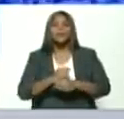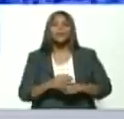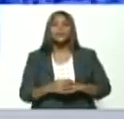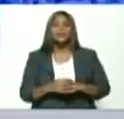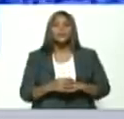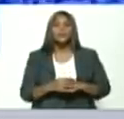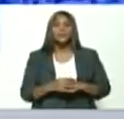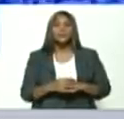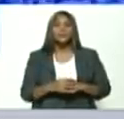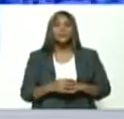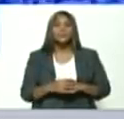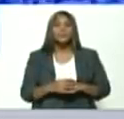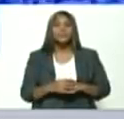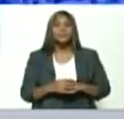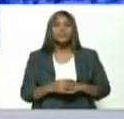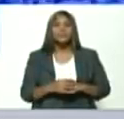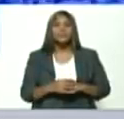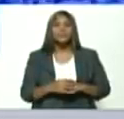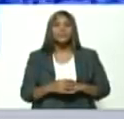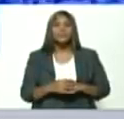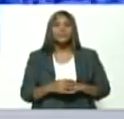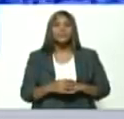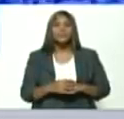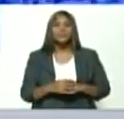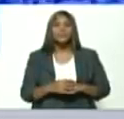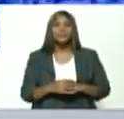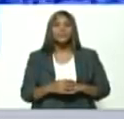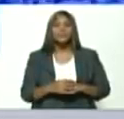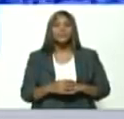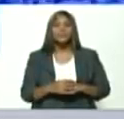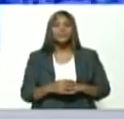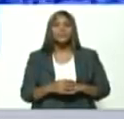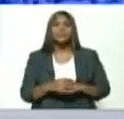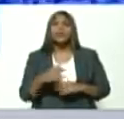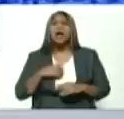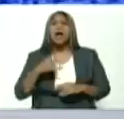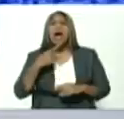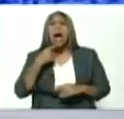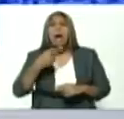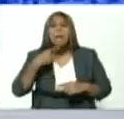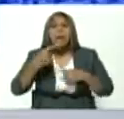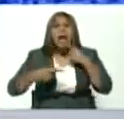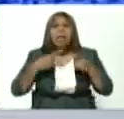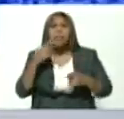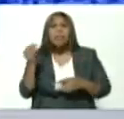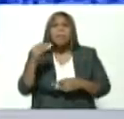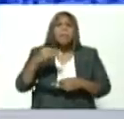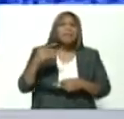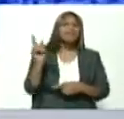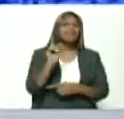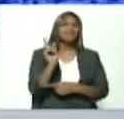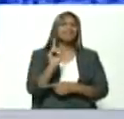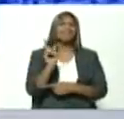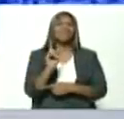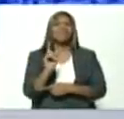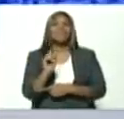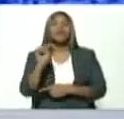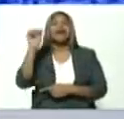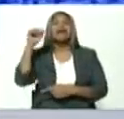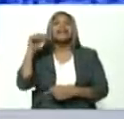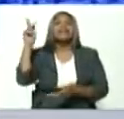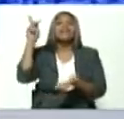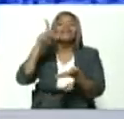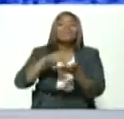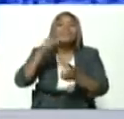no estamos hablando paguatada, venimos a trabajar